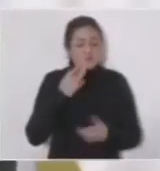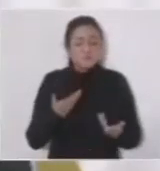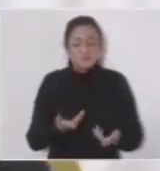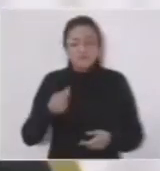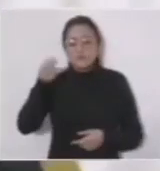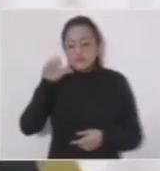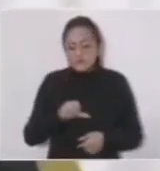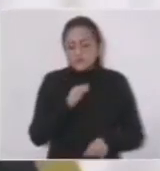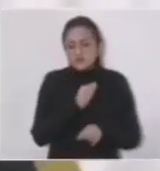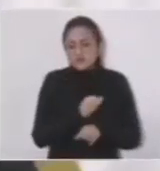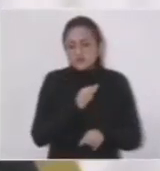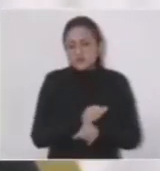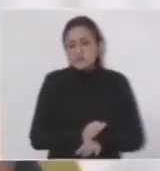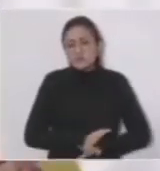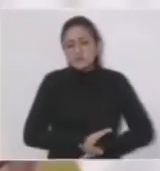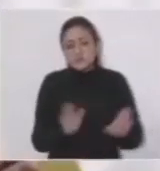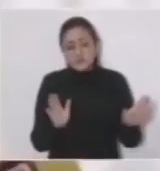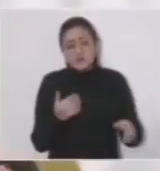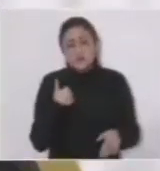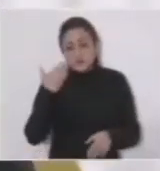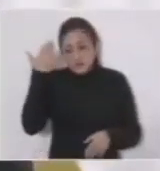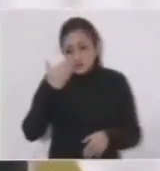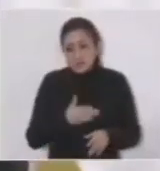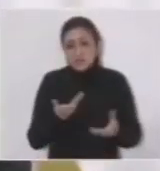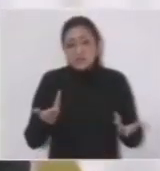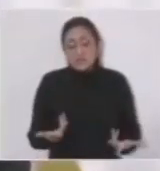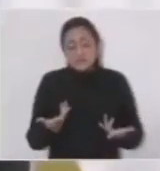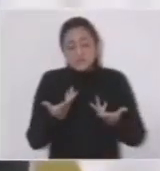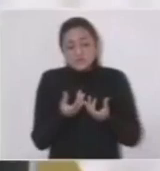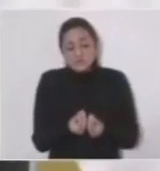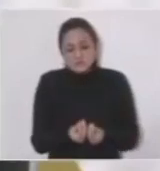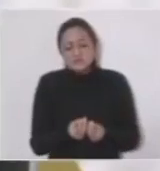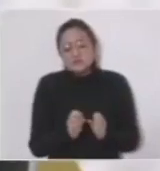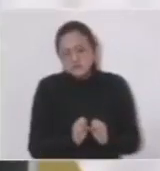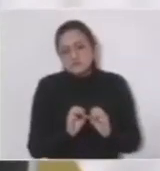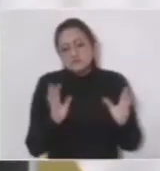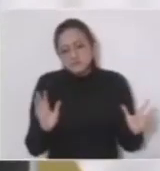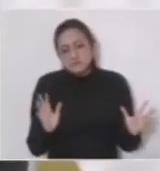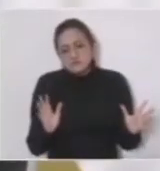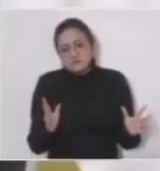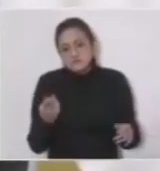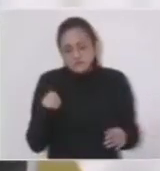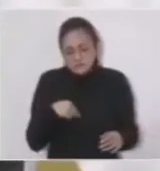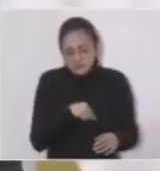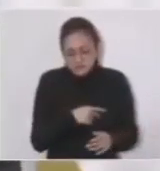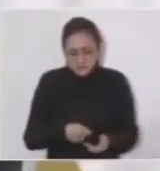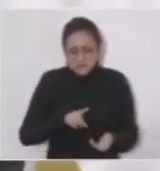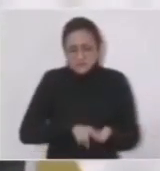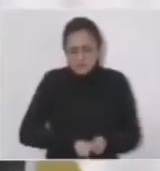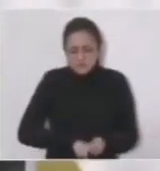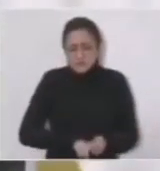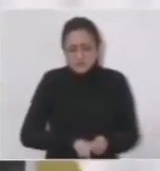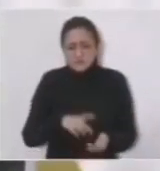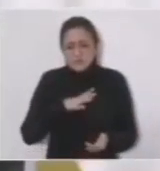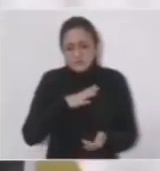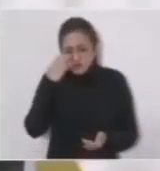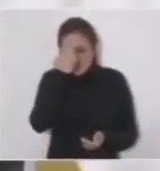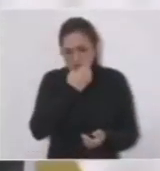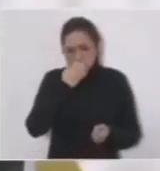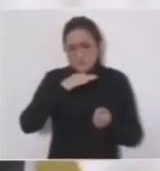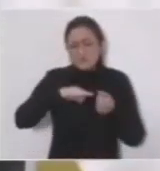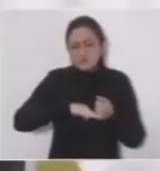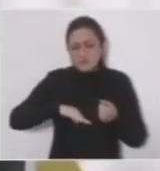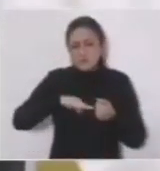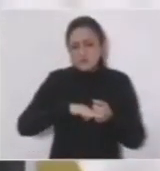hoy estamos en la consolidación del gabinete. Por supuesto que siempre en el servicio público hay un análisis